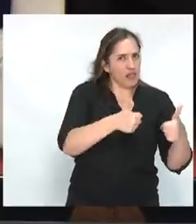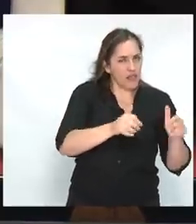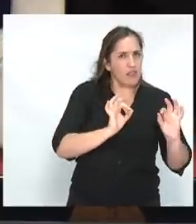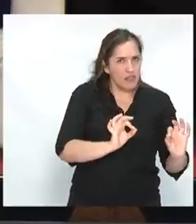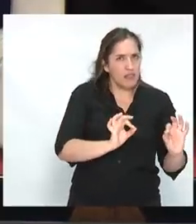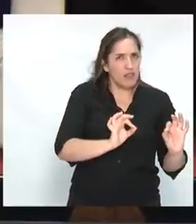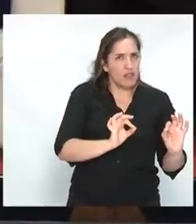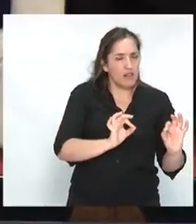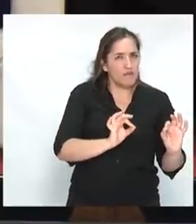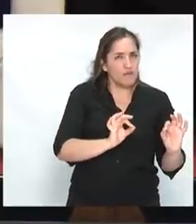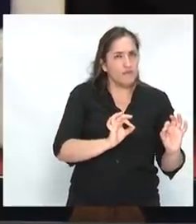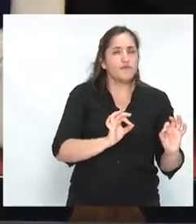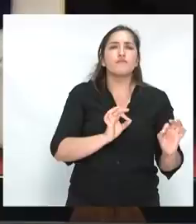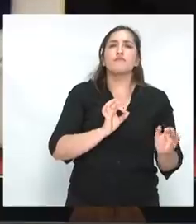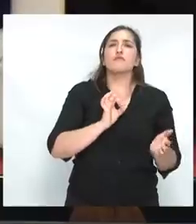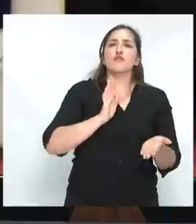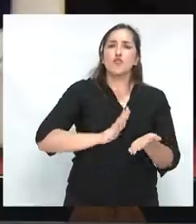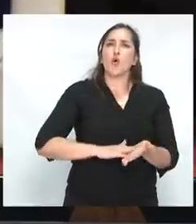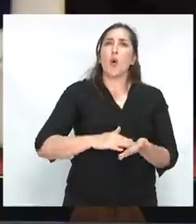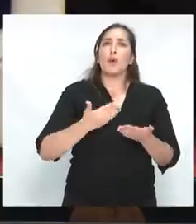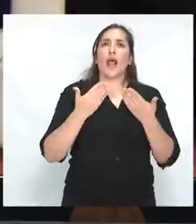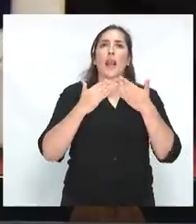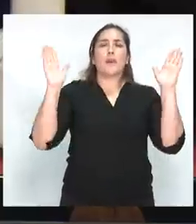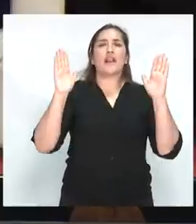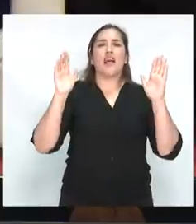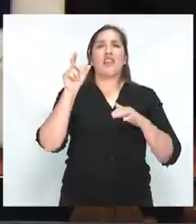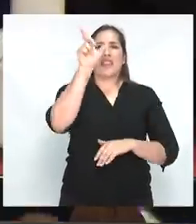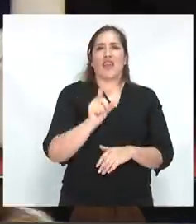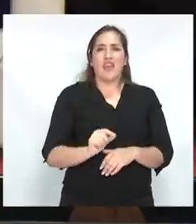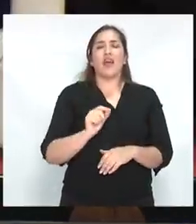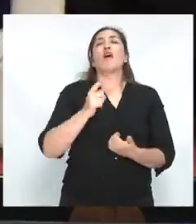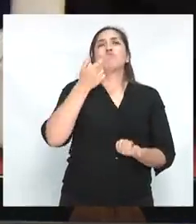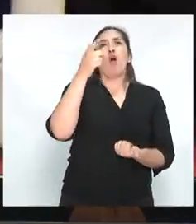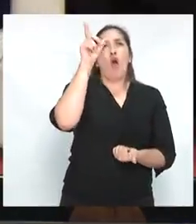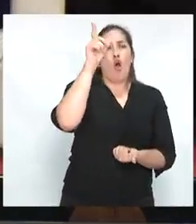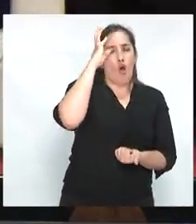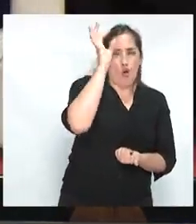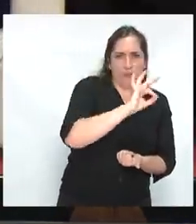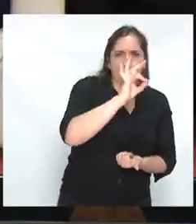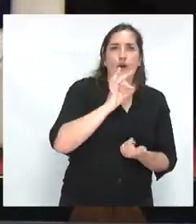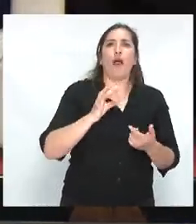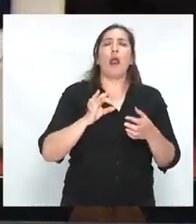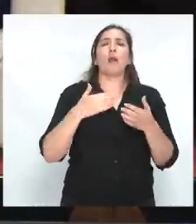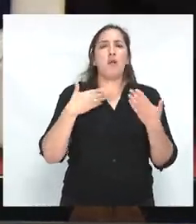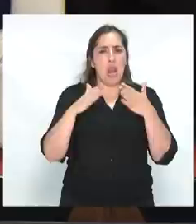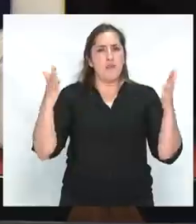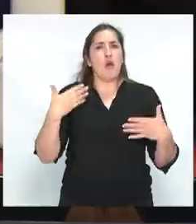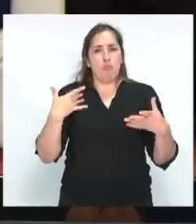de las libertades republicanas, libertad de opinión, libertad de asociación,